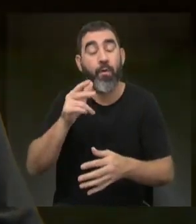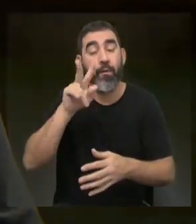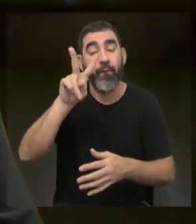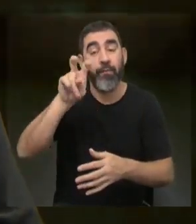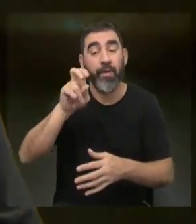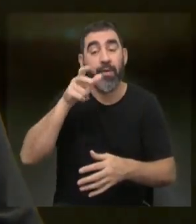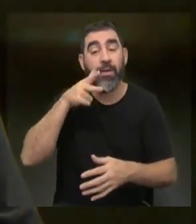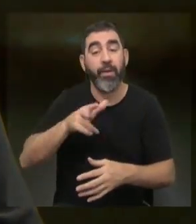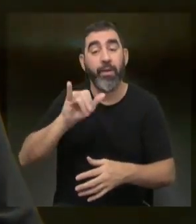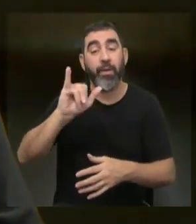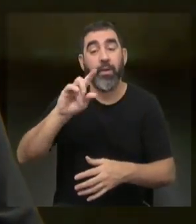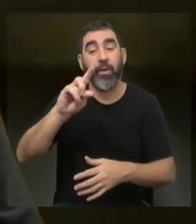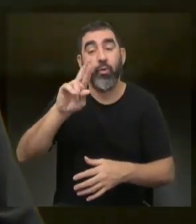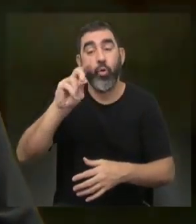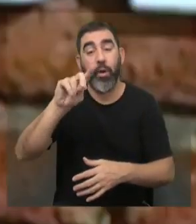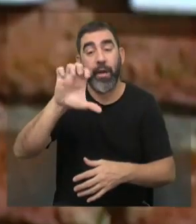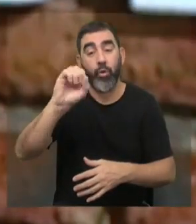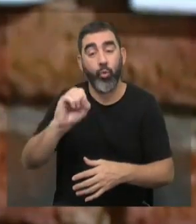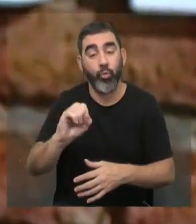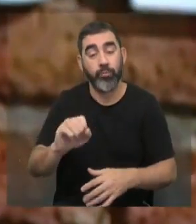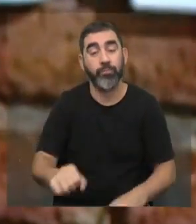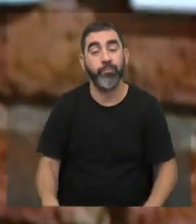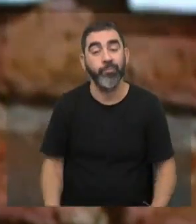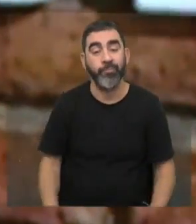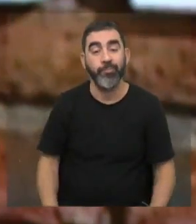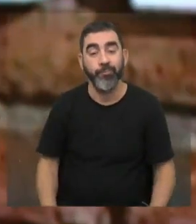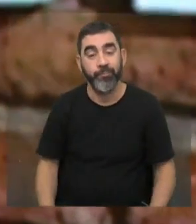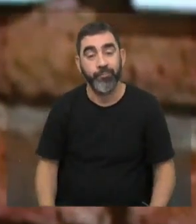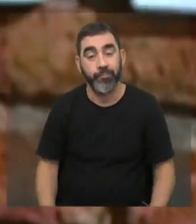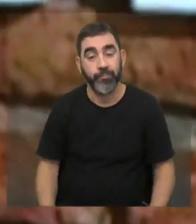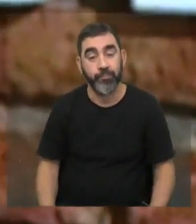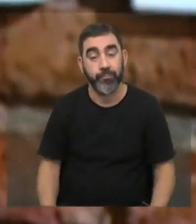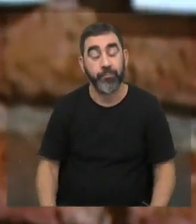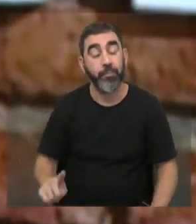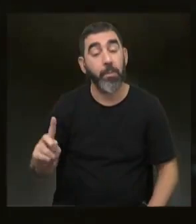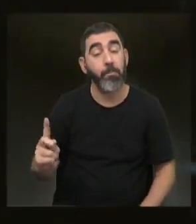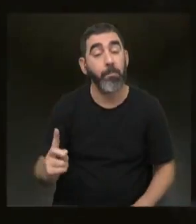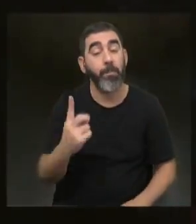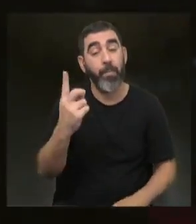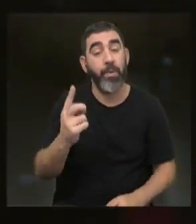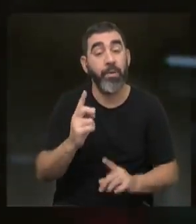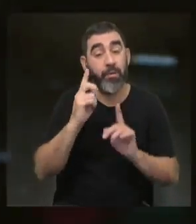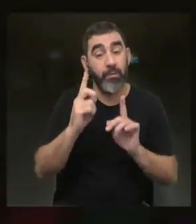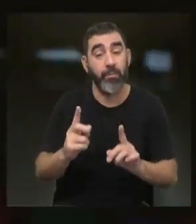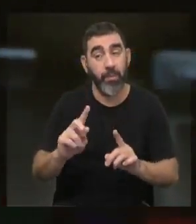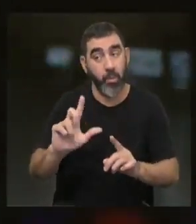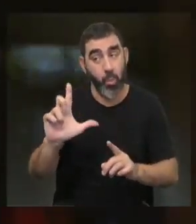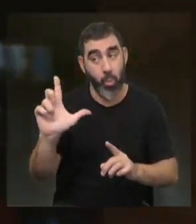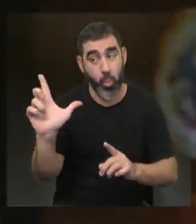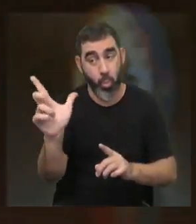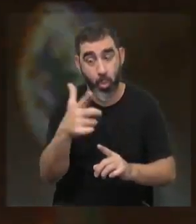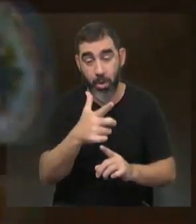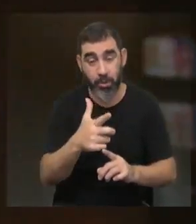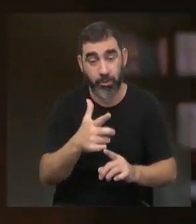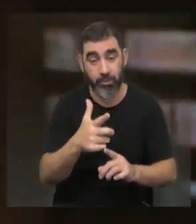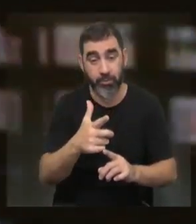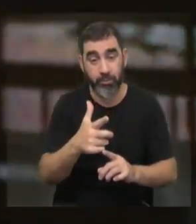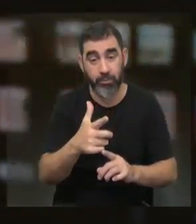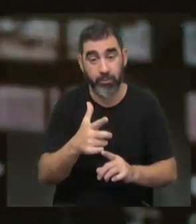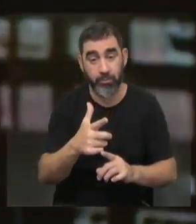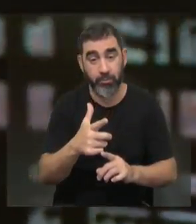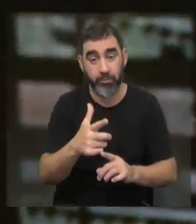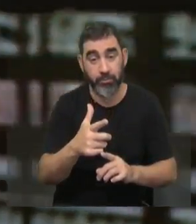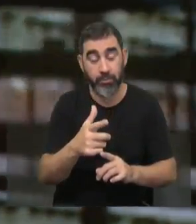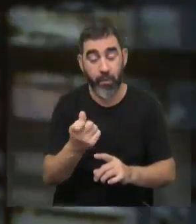académico. O sea que sería no solo la primera, sino que además creo que no hay muchos casos de un bien